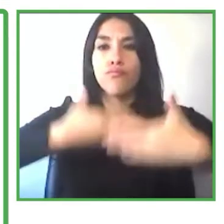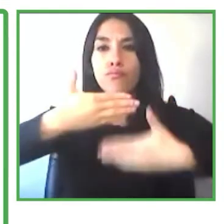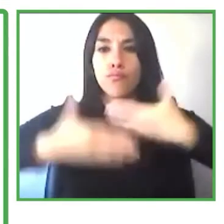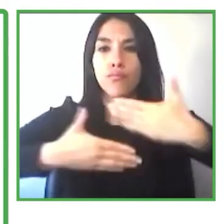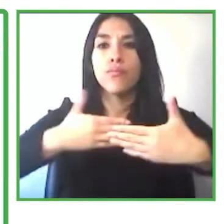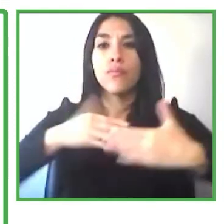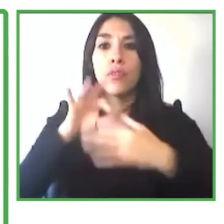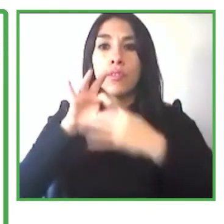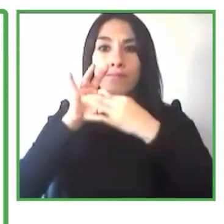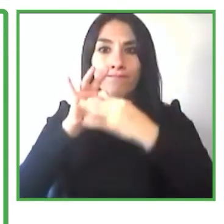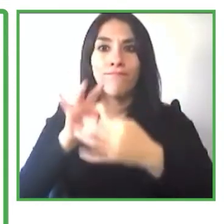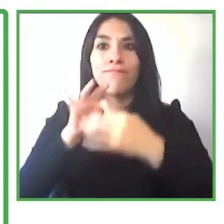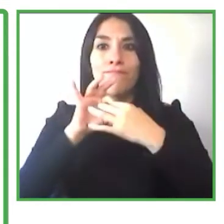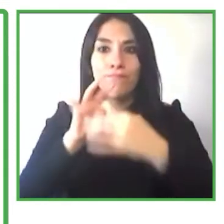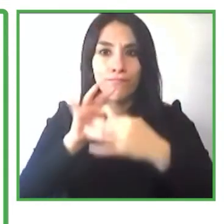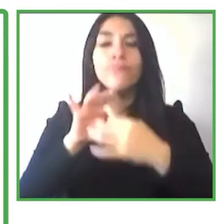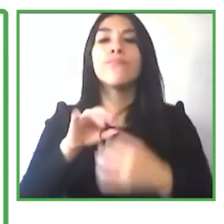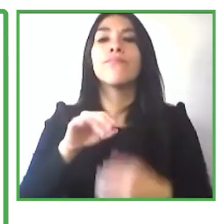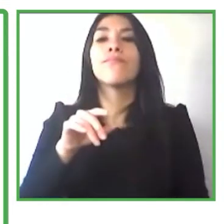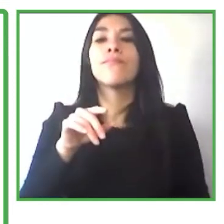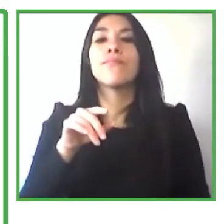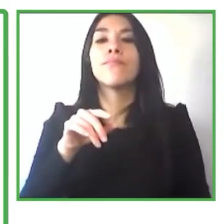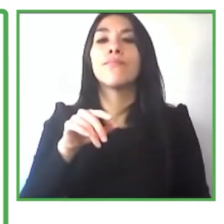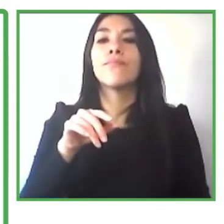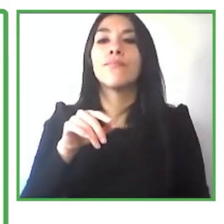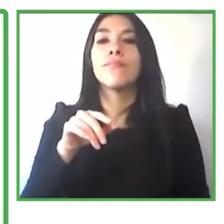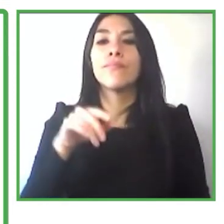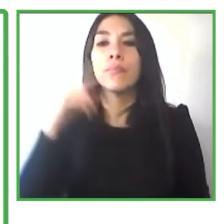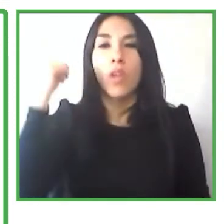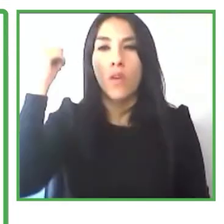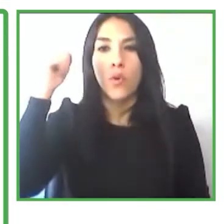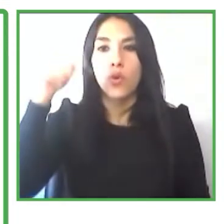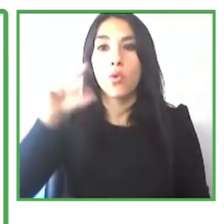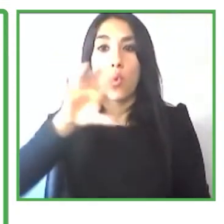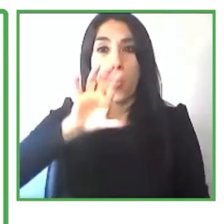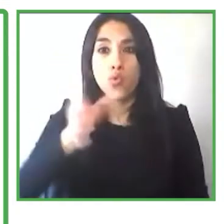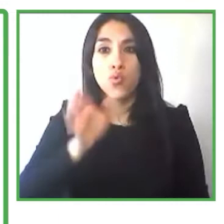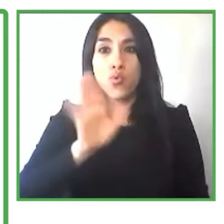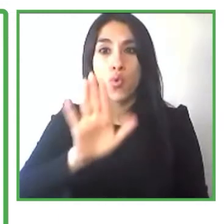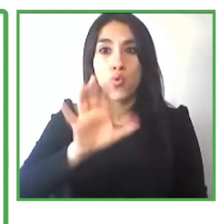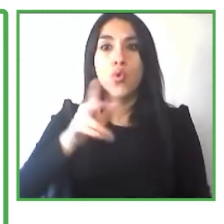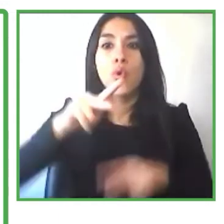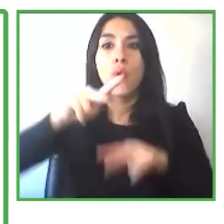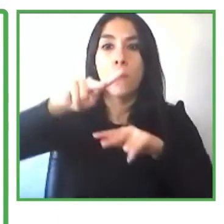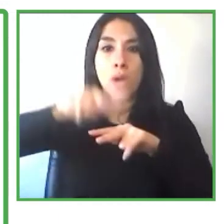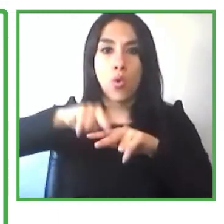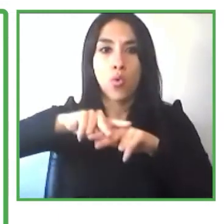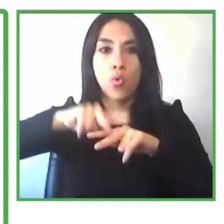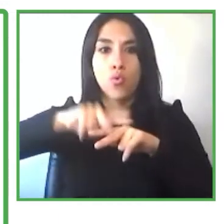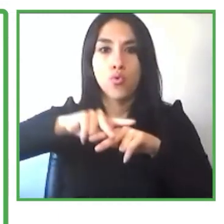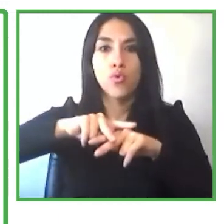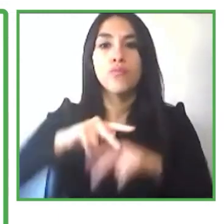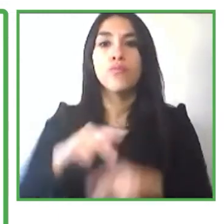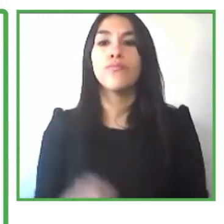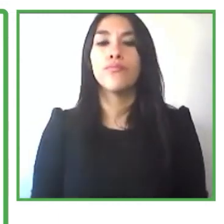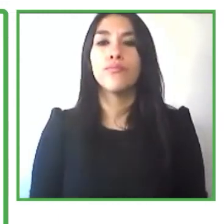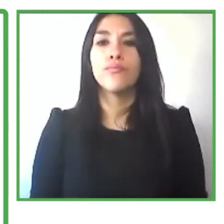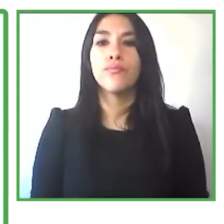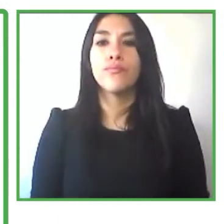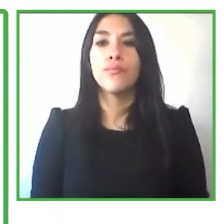en Paraguay y una vez más me gustaría decir que tenemos